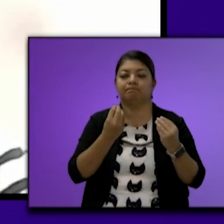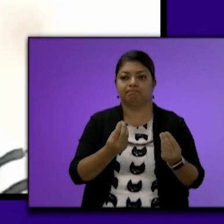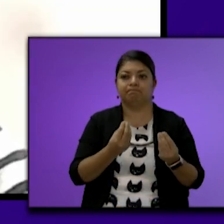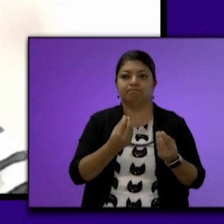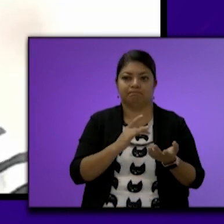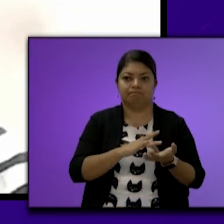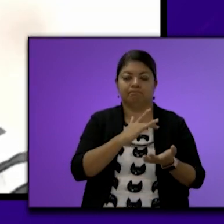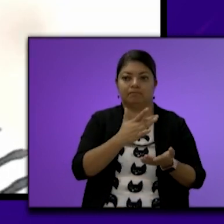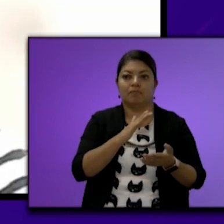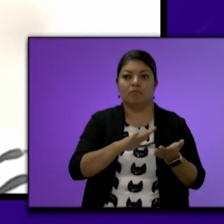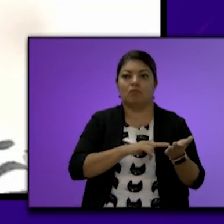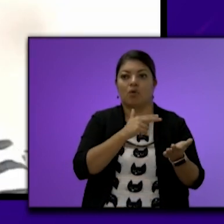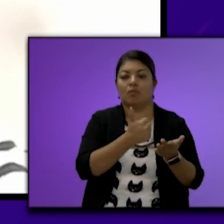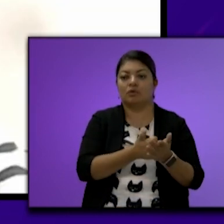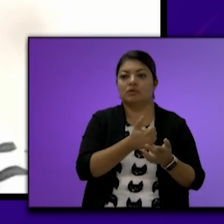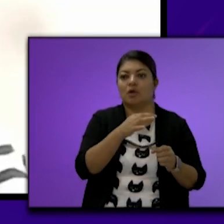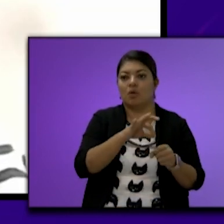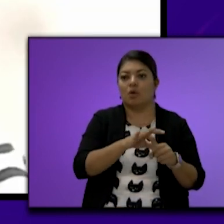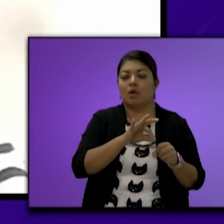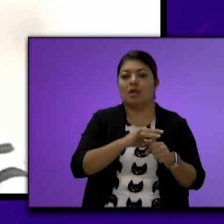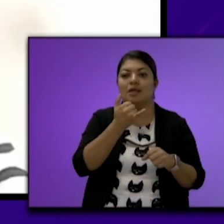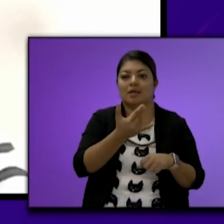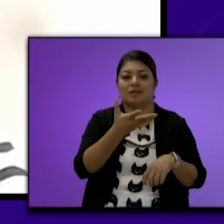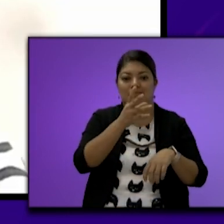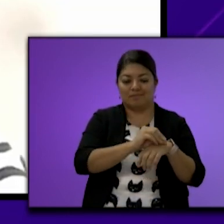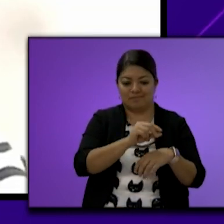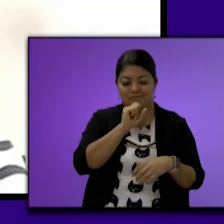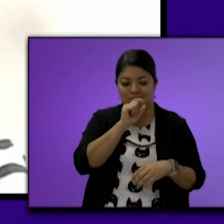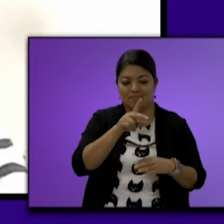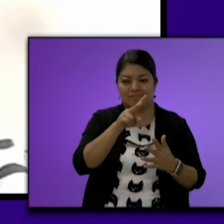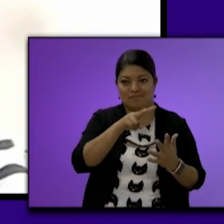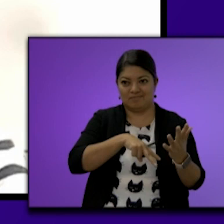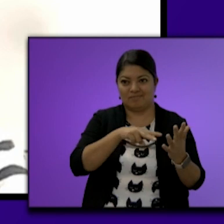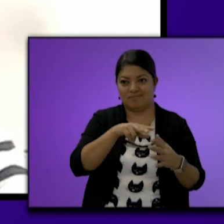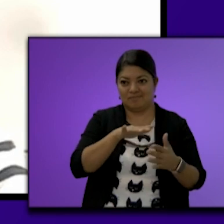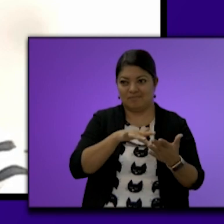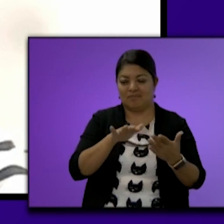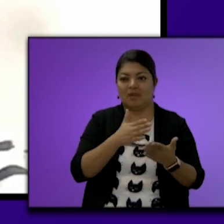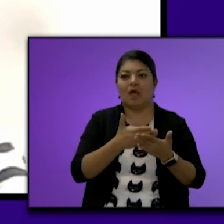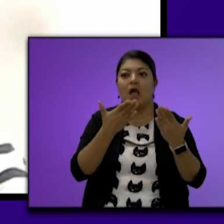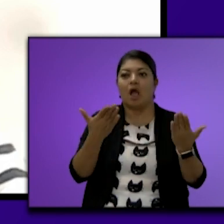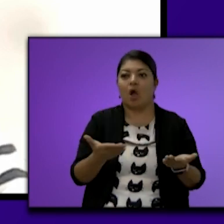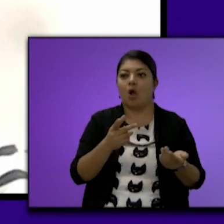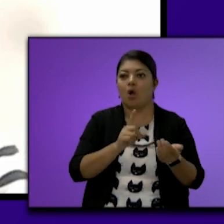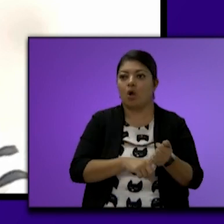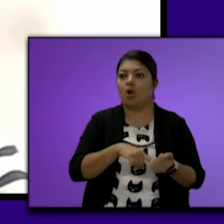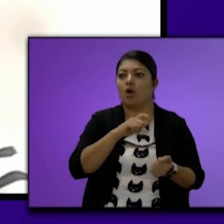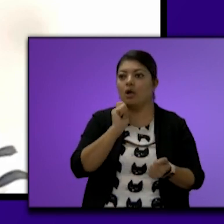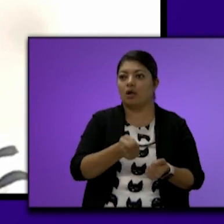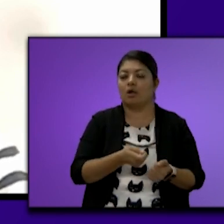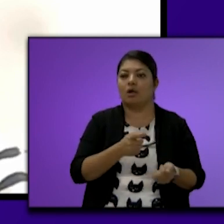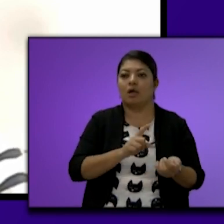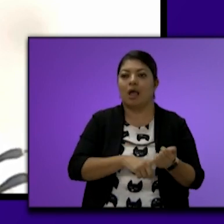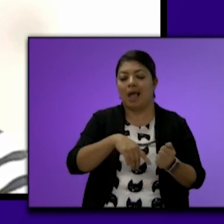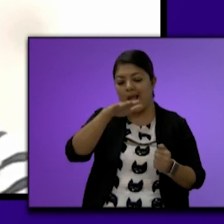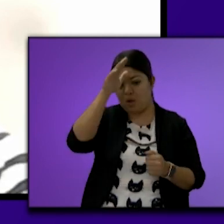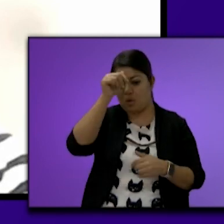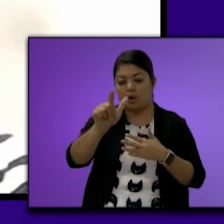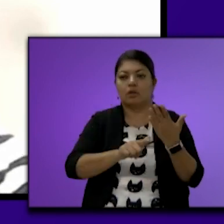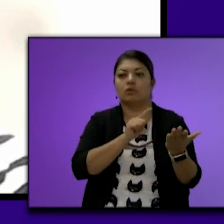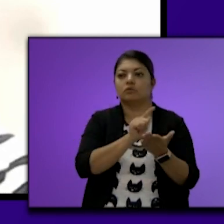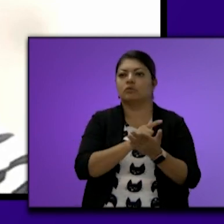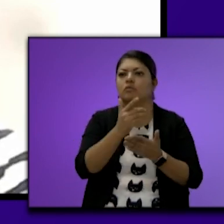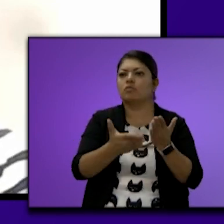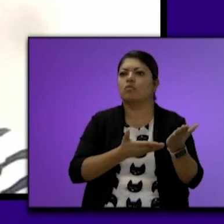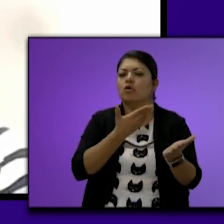aprobada la propuesta de votación Y la dispensa de referencia Ahora bien Pasando a la votación En conjunto de los acuerdos legislativos Propuestos por